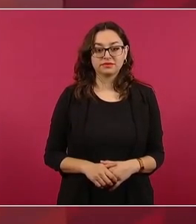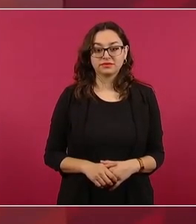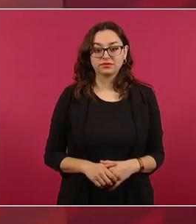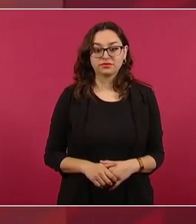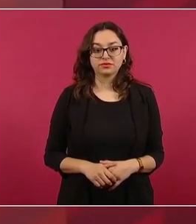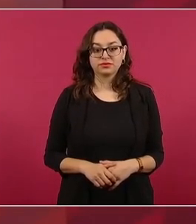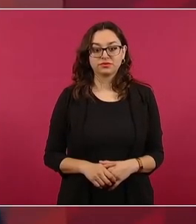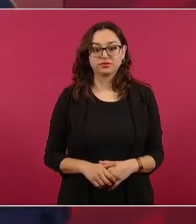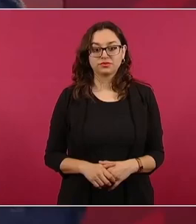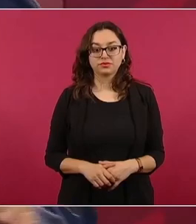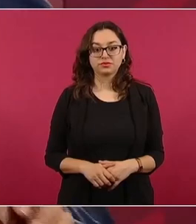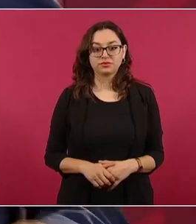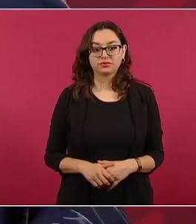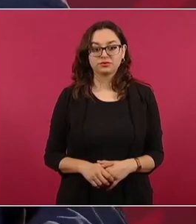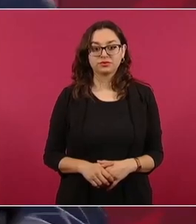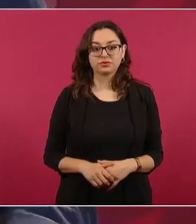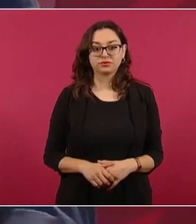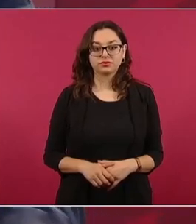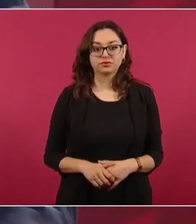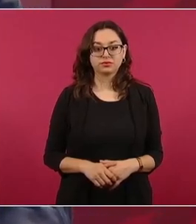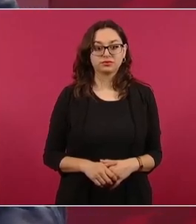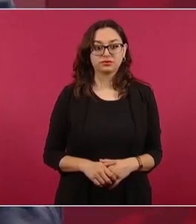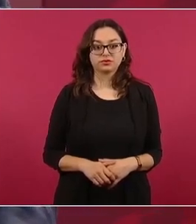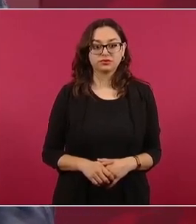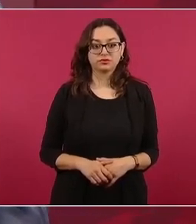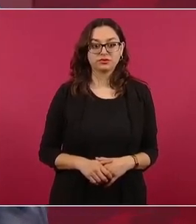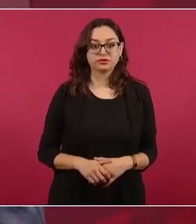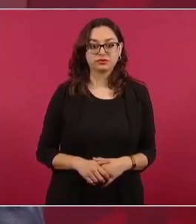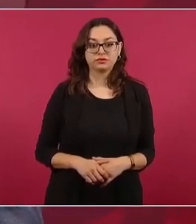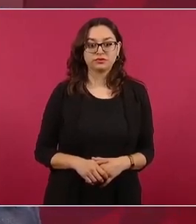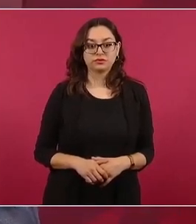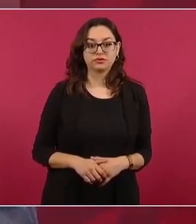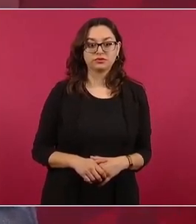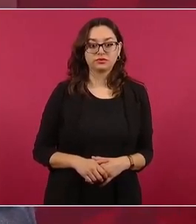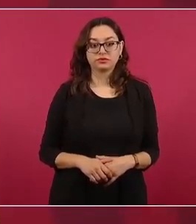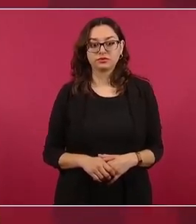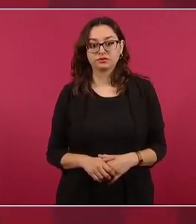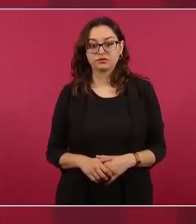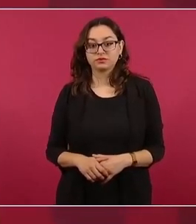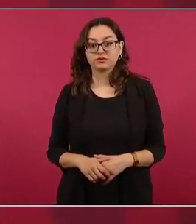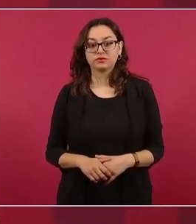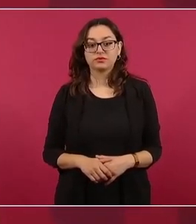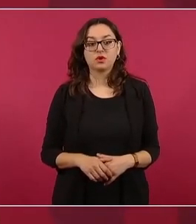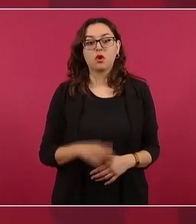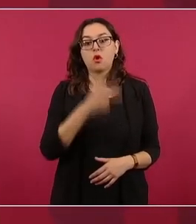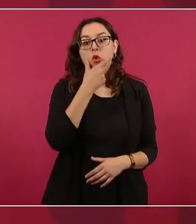don Jesús Reyes Herólez que era presidente del PRI